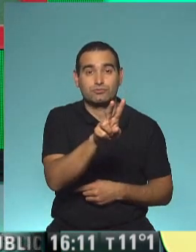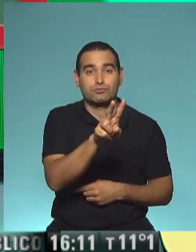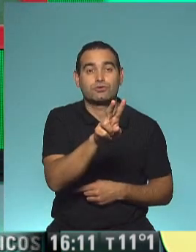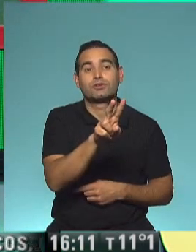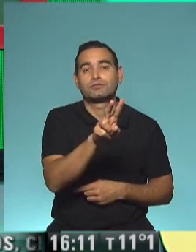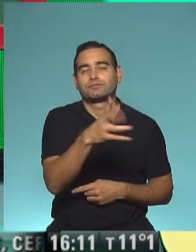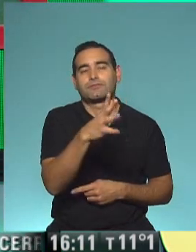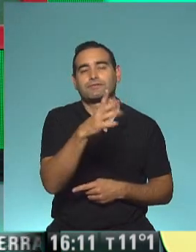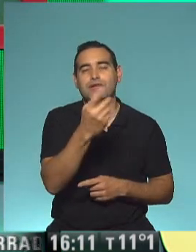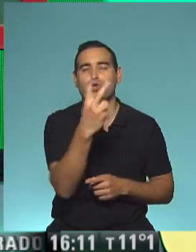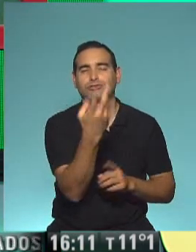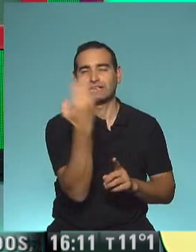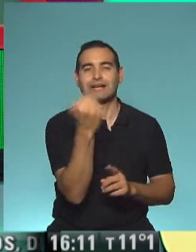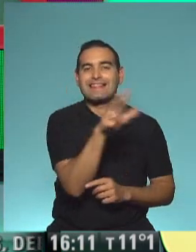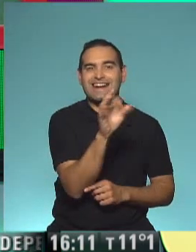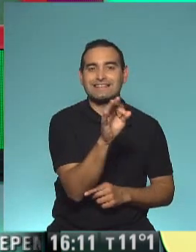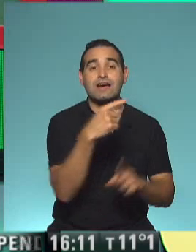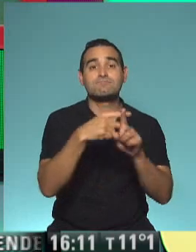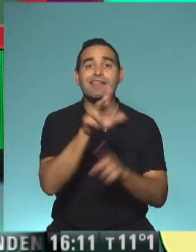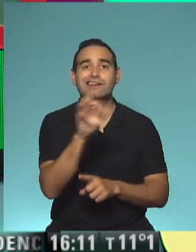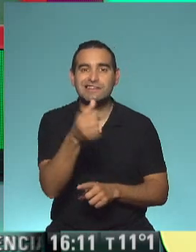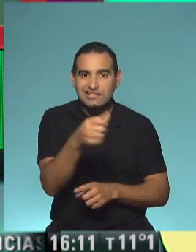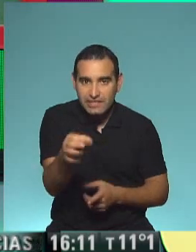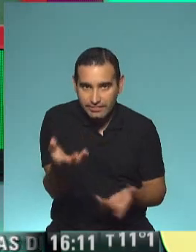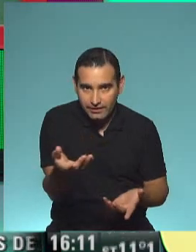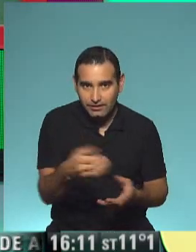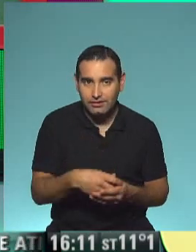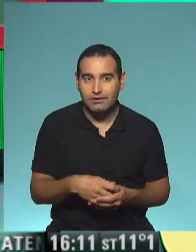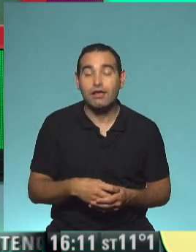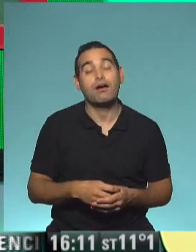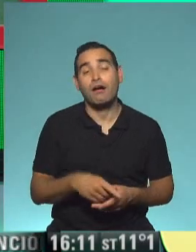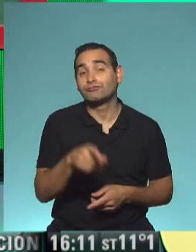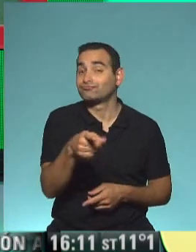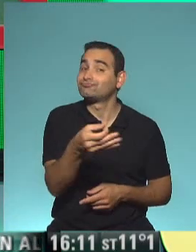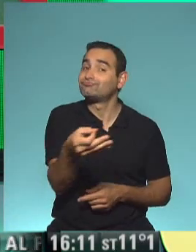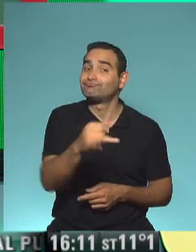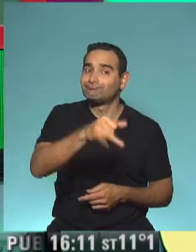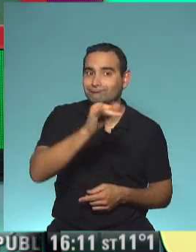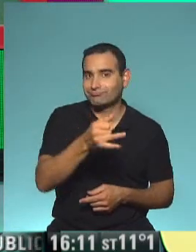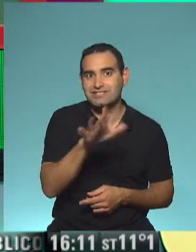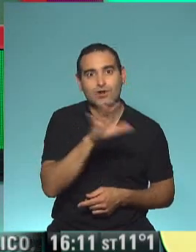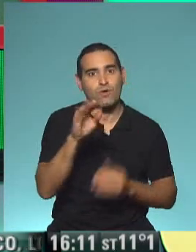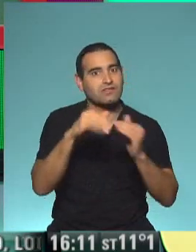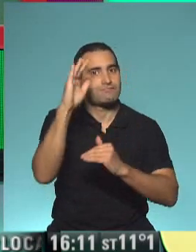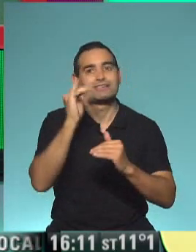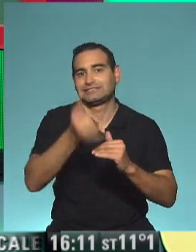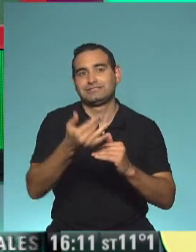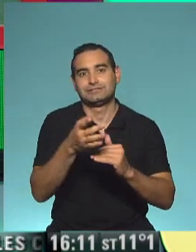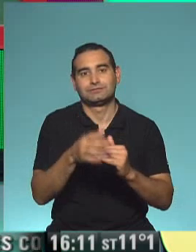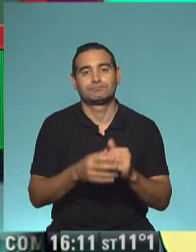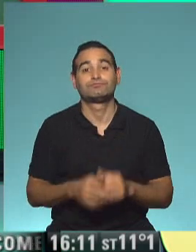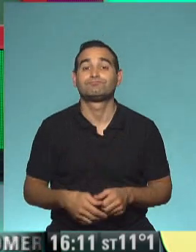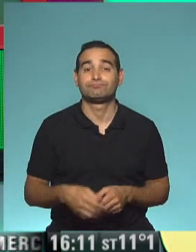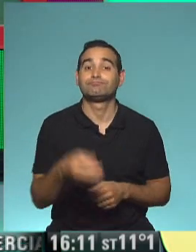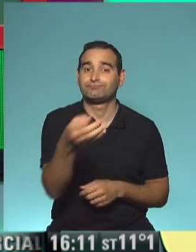redondear en 30. Y 30 más 30 es 60. Ahí está. que ahí ya está, digamos. Más que 50, claro que sí. Claro.